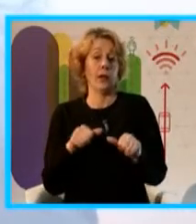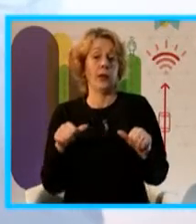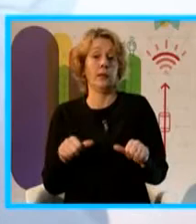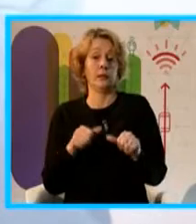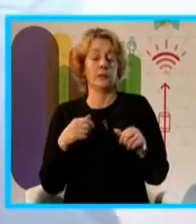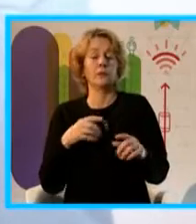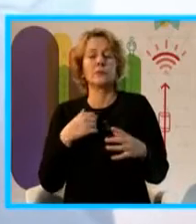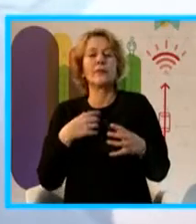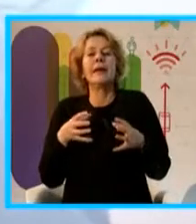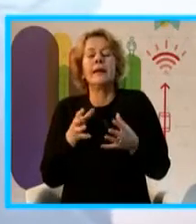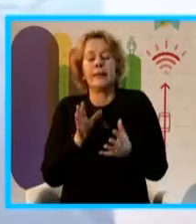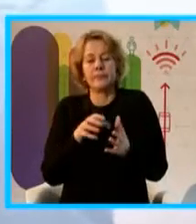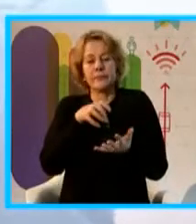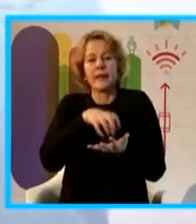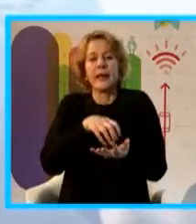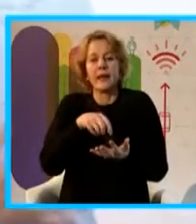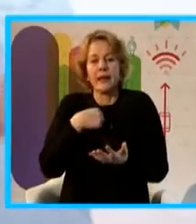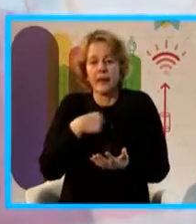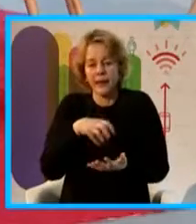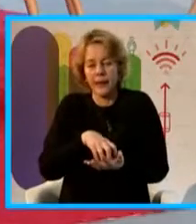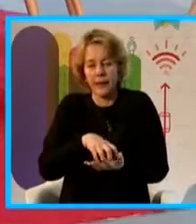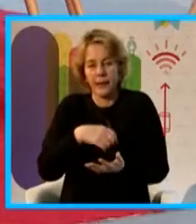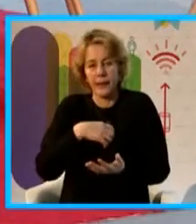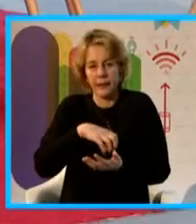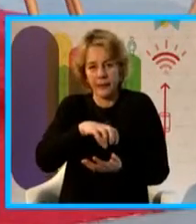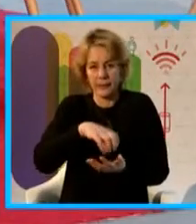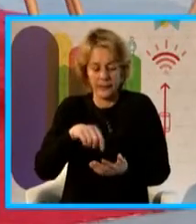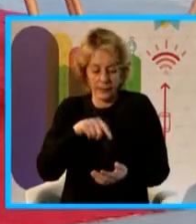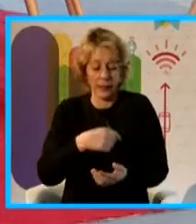intervención nuestra para decir este dato está válido o no.